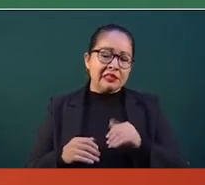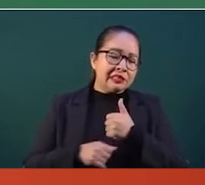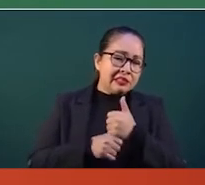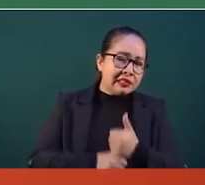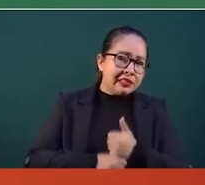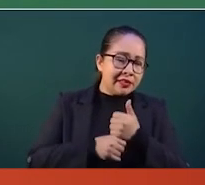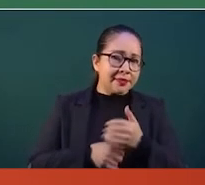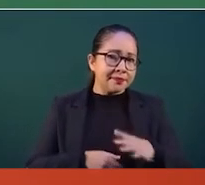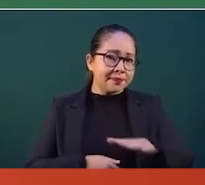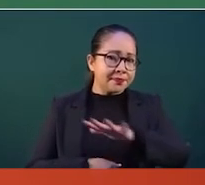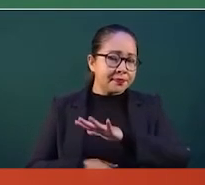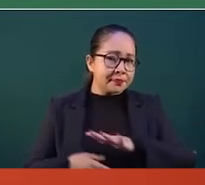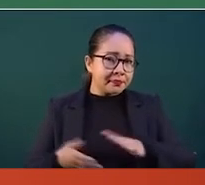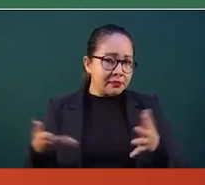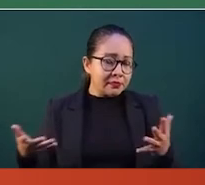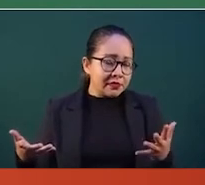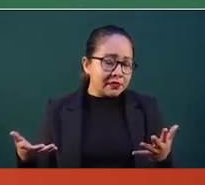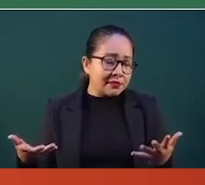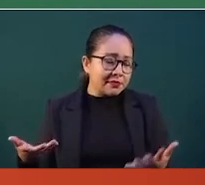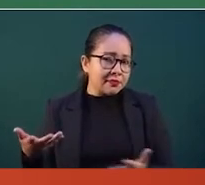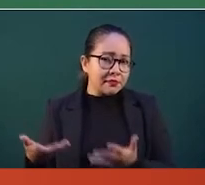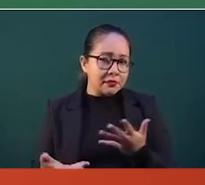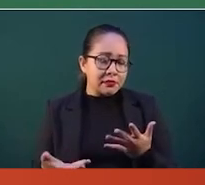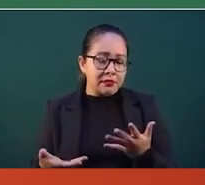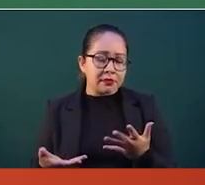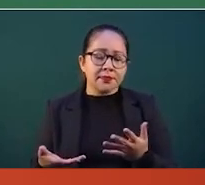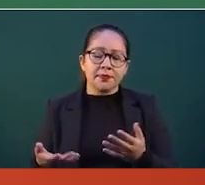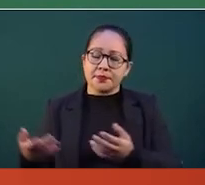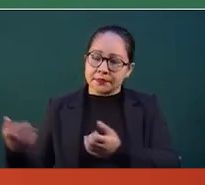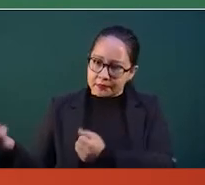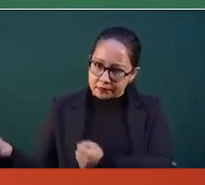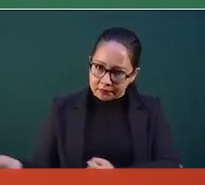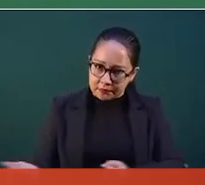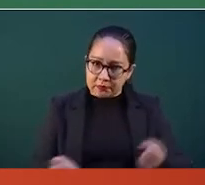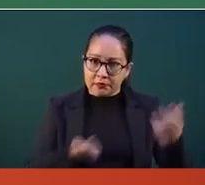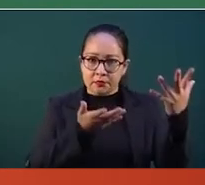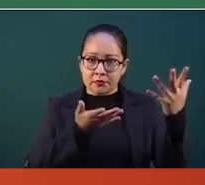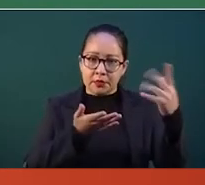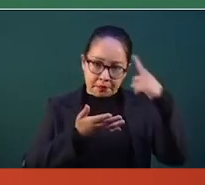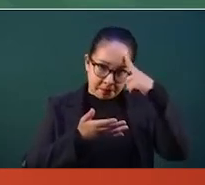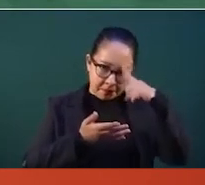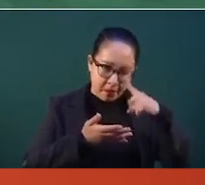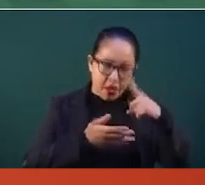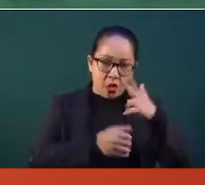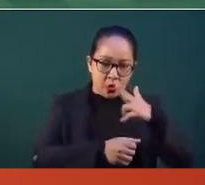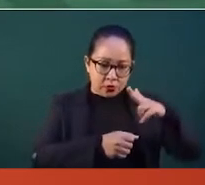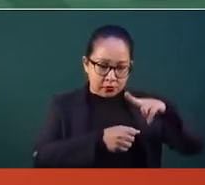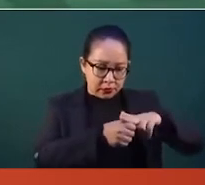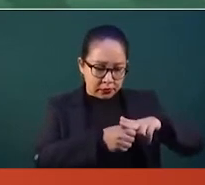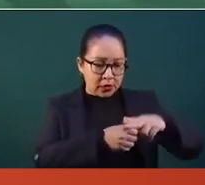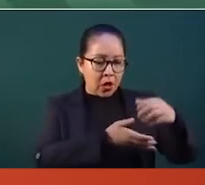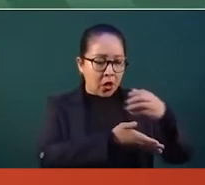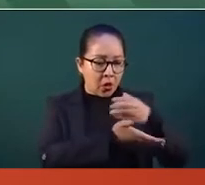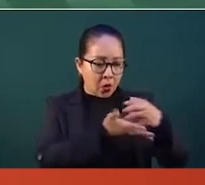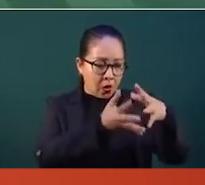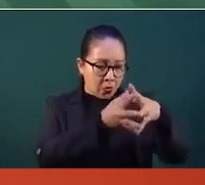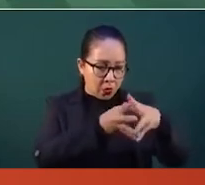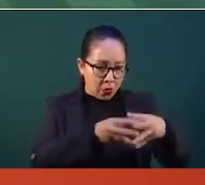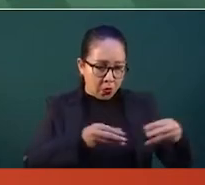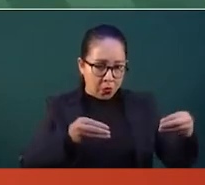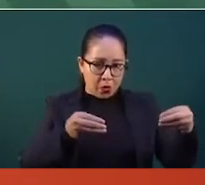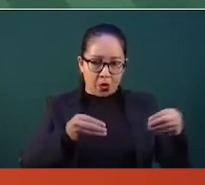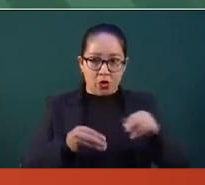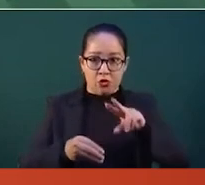traslade para curarlos. Que no se les remate.